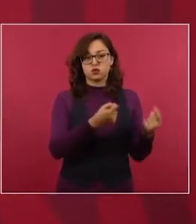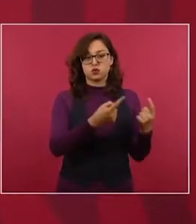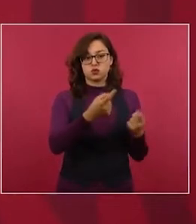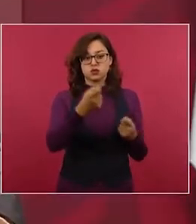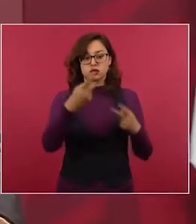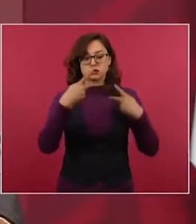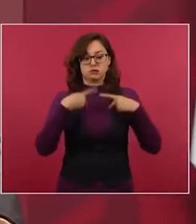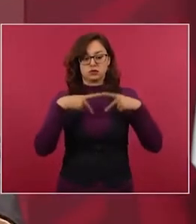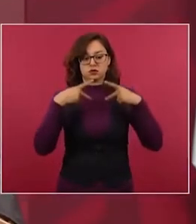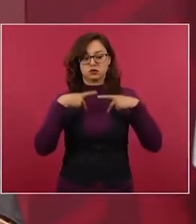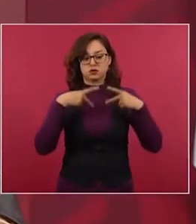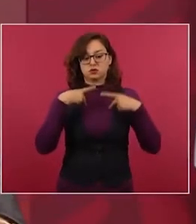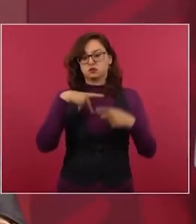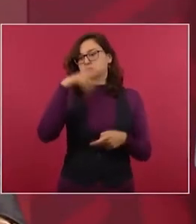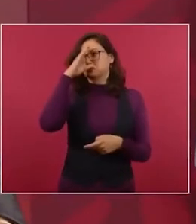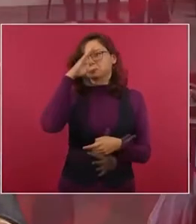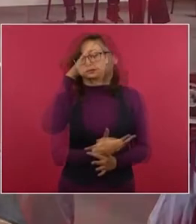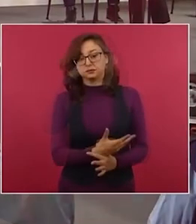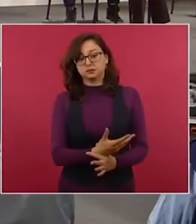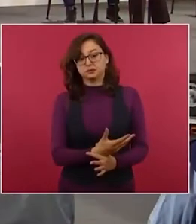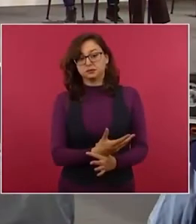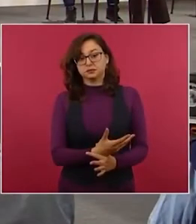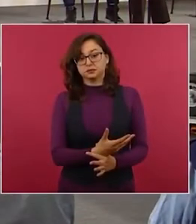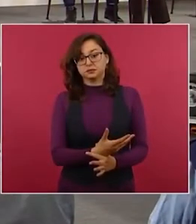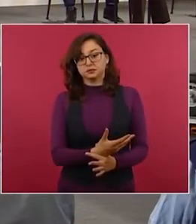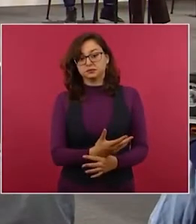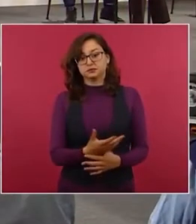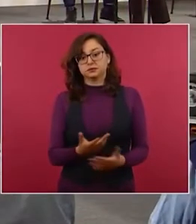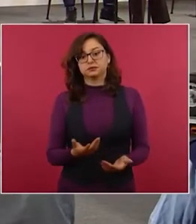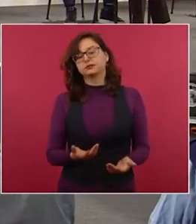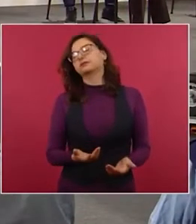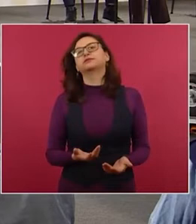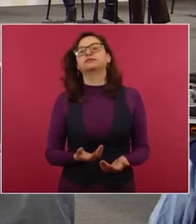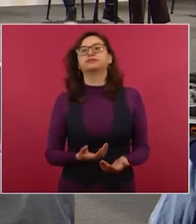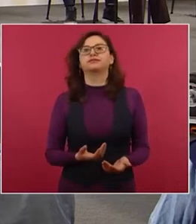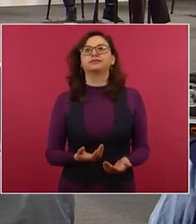con la fuerza. Imagínense,